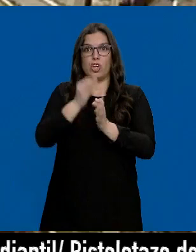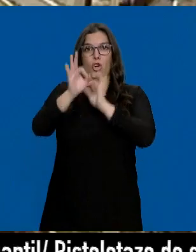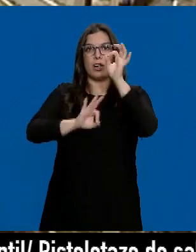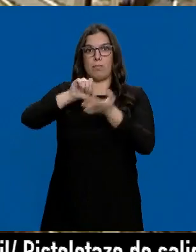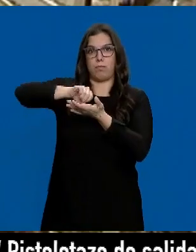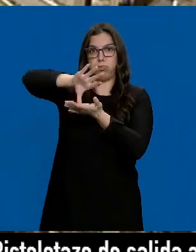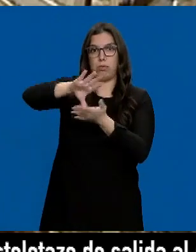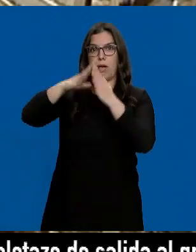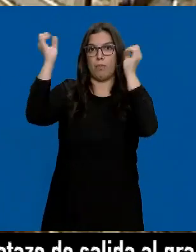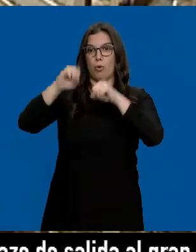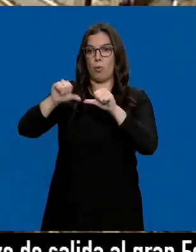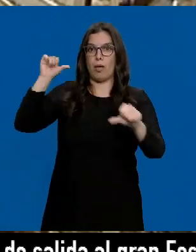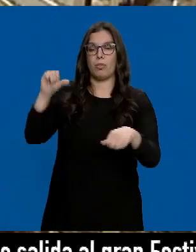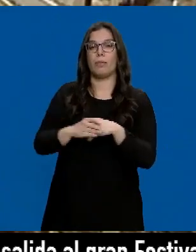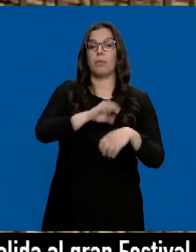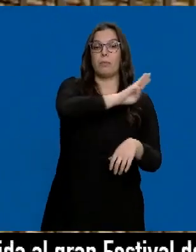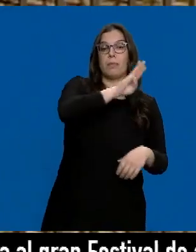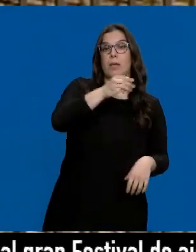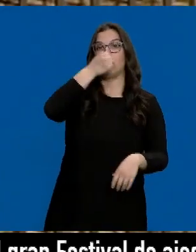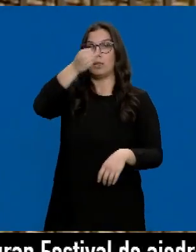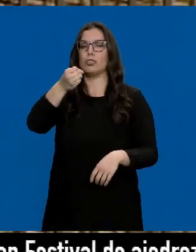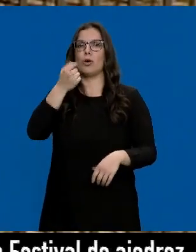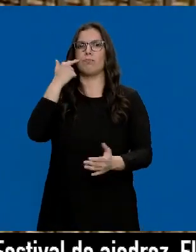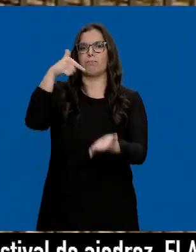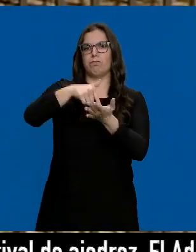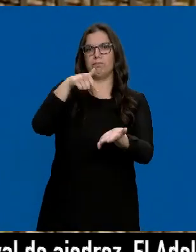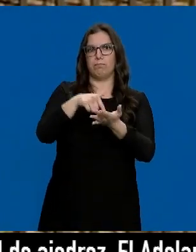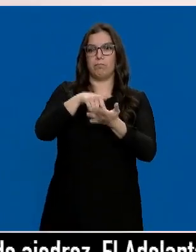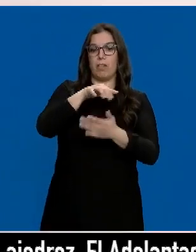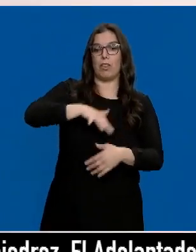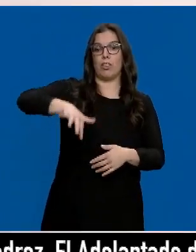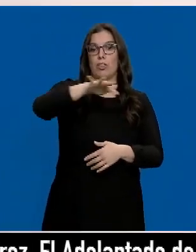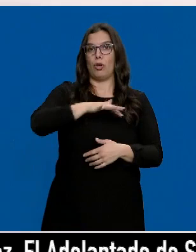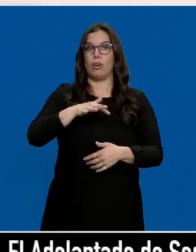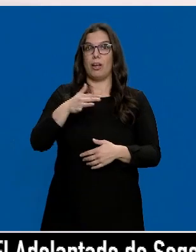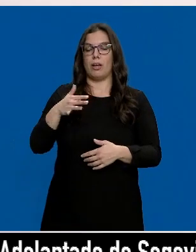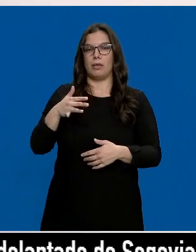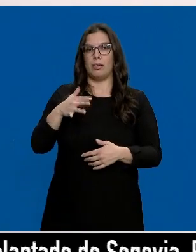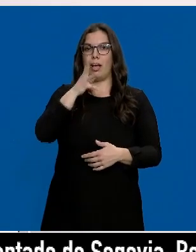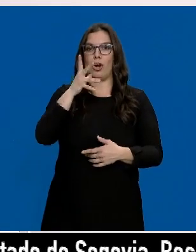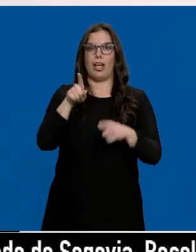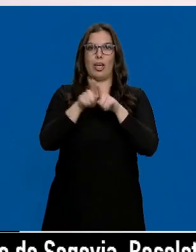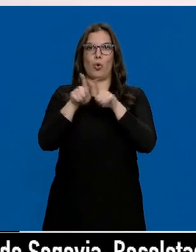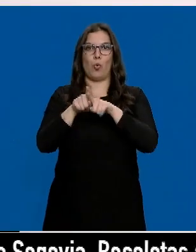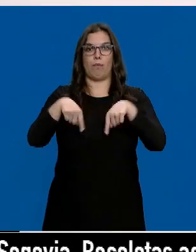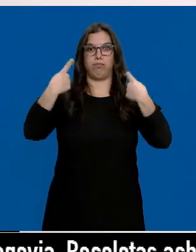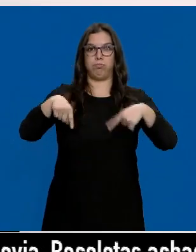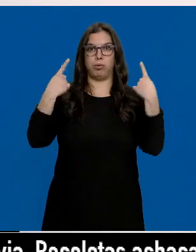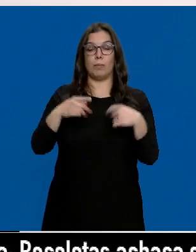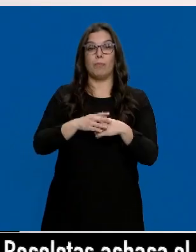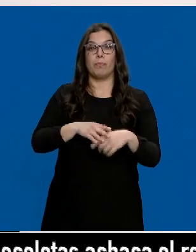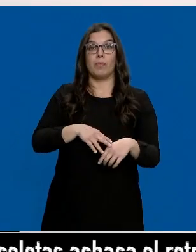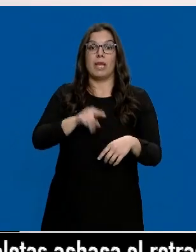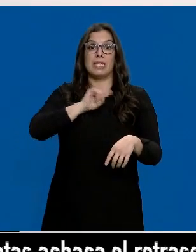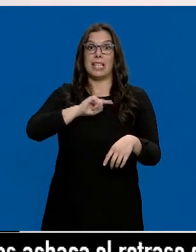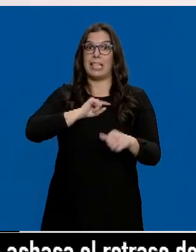aprobados. Populares y socialistas reivindican un espacio ahora más reñido que nunca. Las declaraciones de aquellos que empiezan a sentir que no han